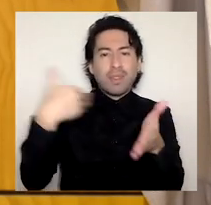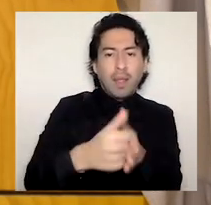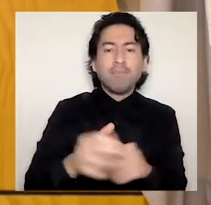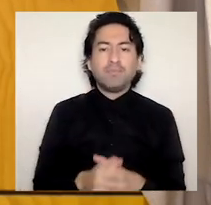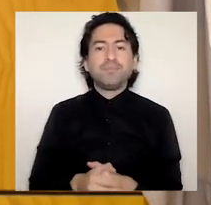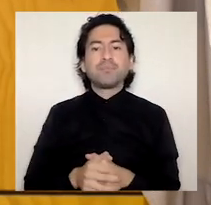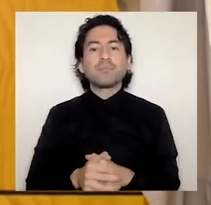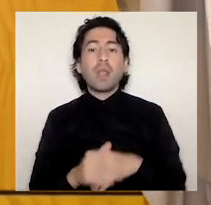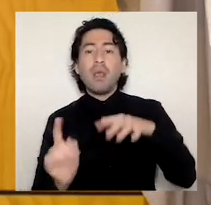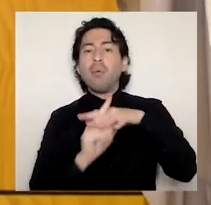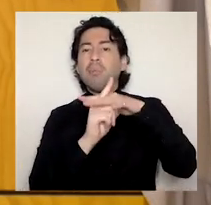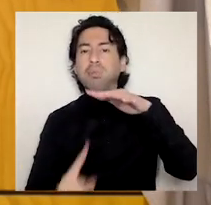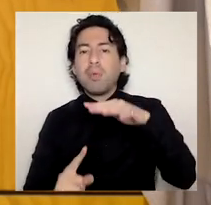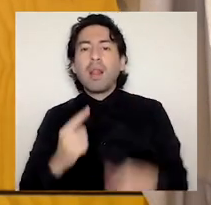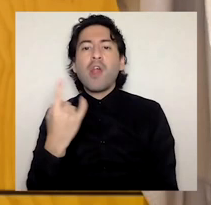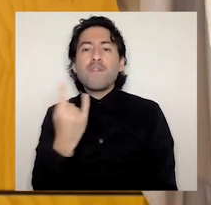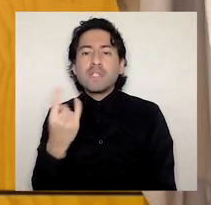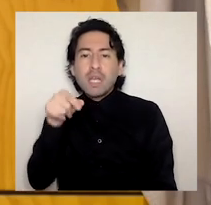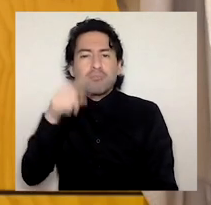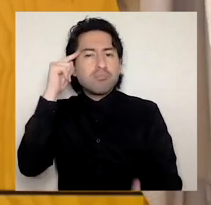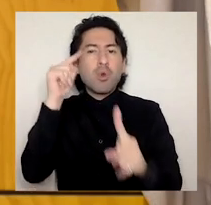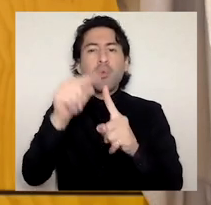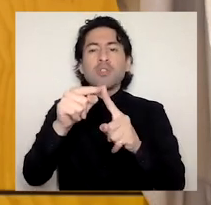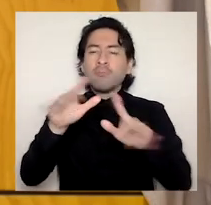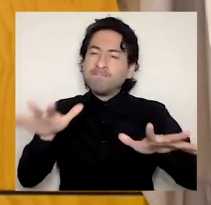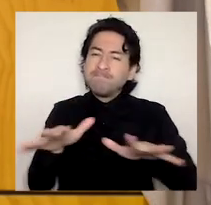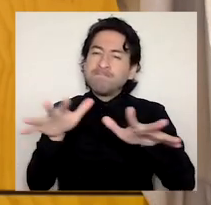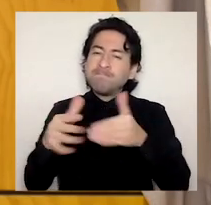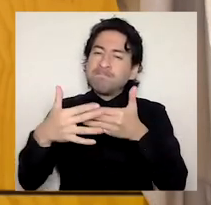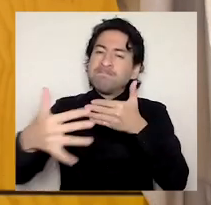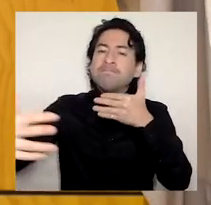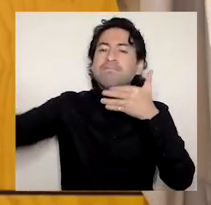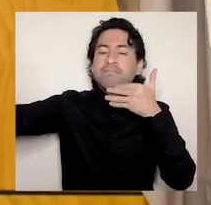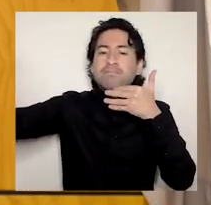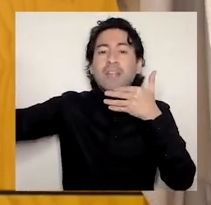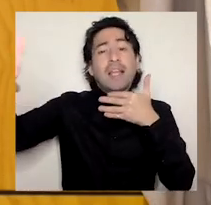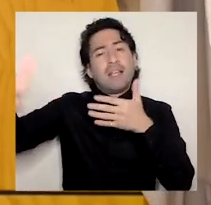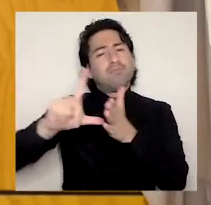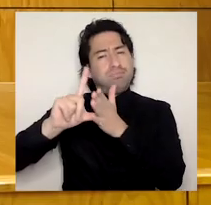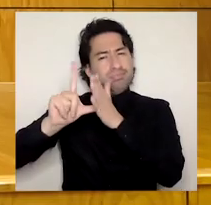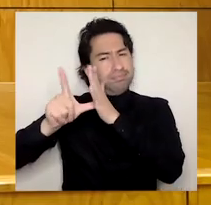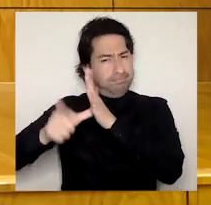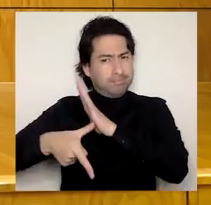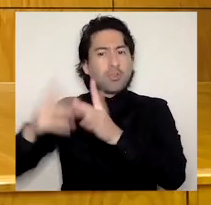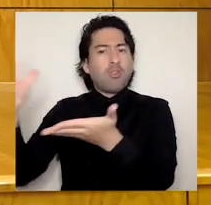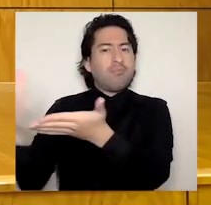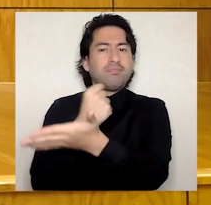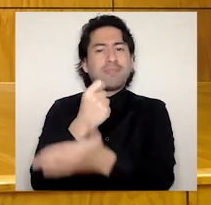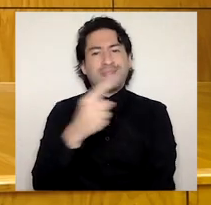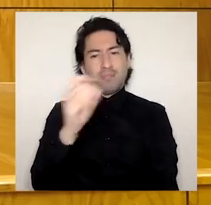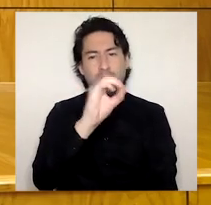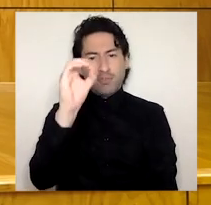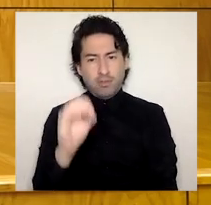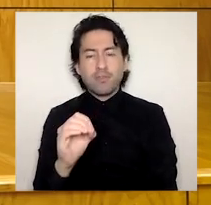Universidad es un propósito de largo aliento que nos va a llevar un tiempo a alcanzar óptimamente, lo cual